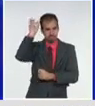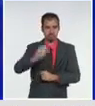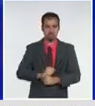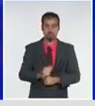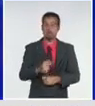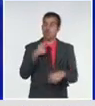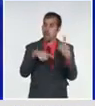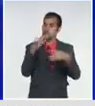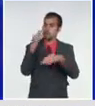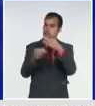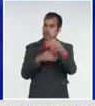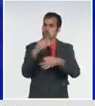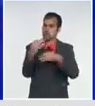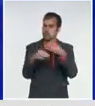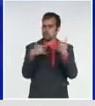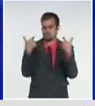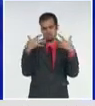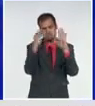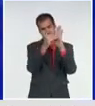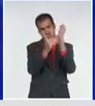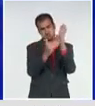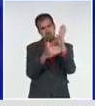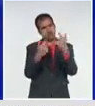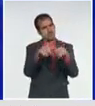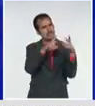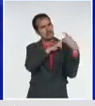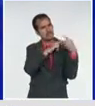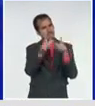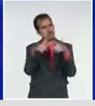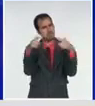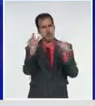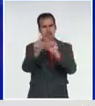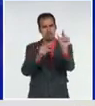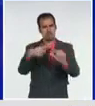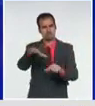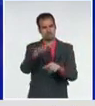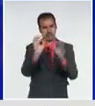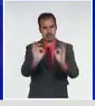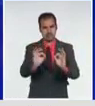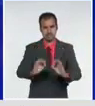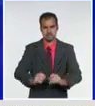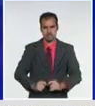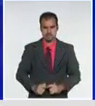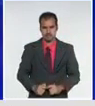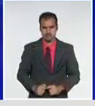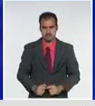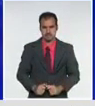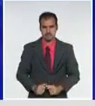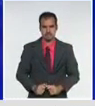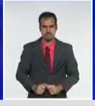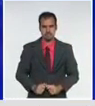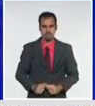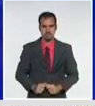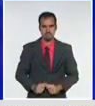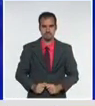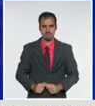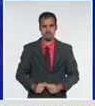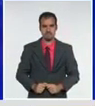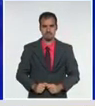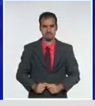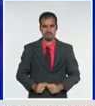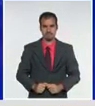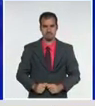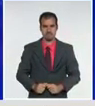que hablar hoy sobre responsabilidad ciudadana. Así es Pepe y muy buenos días a ti, al equipo que